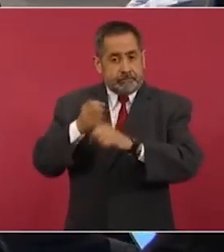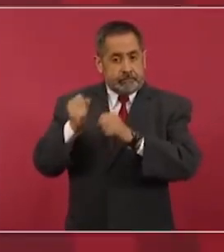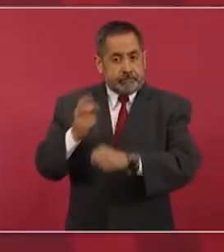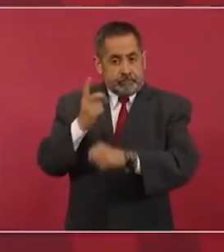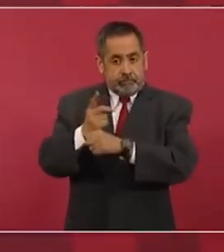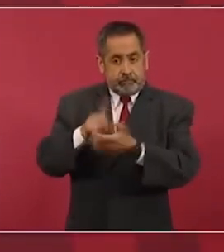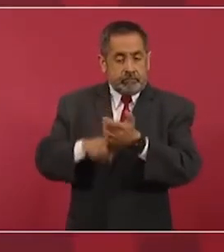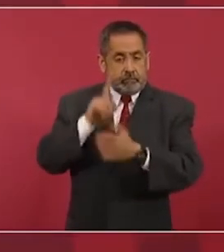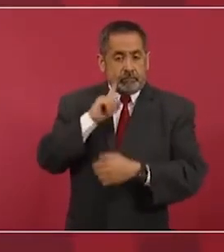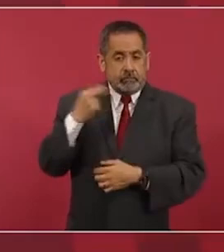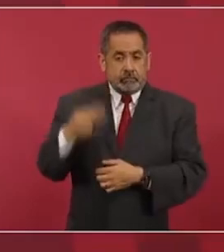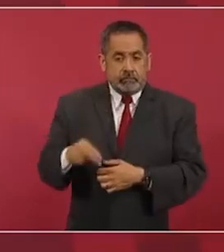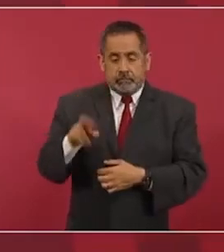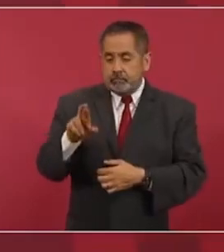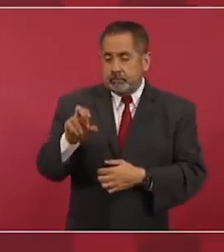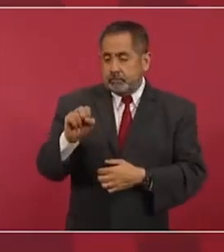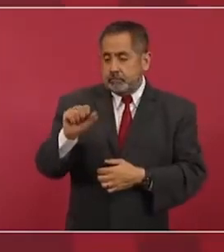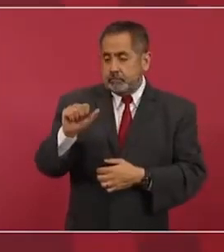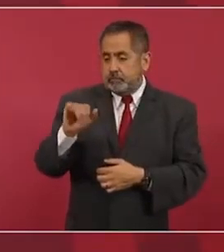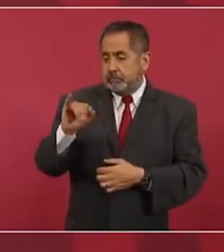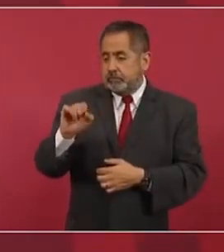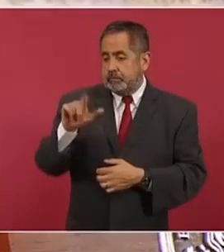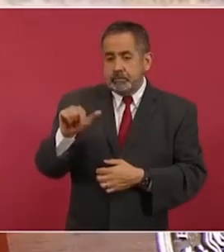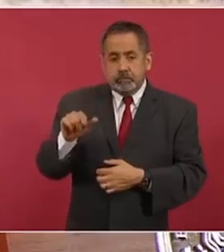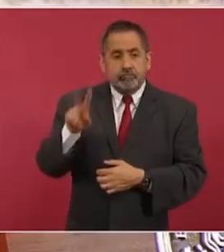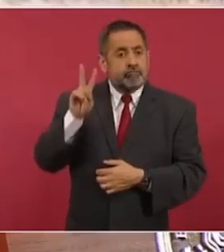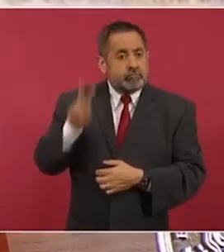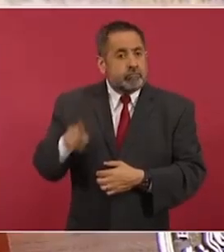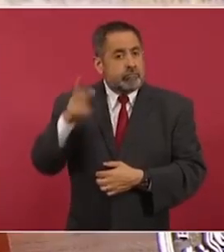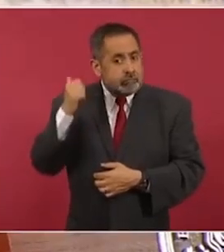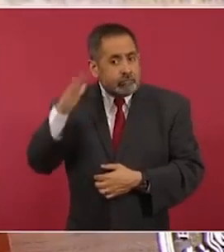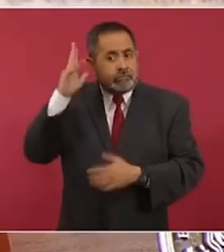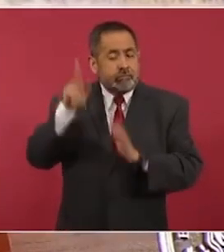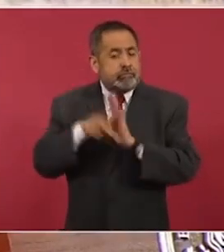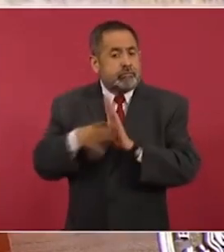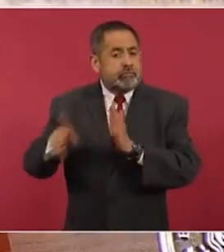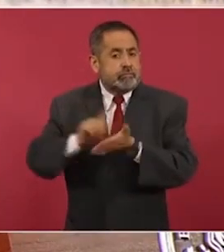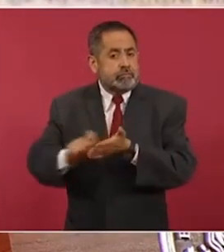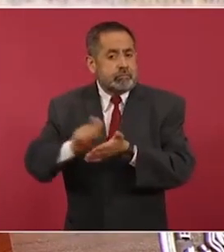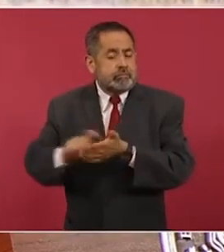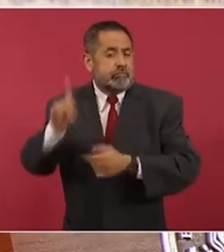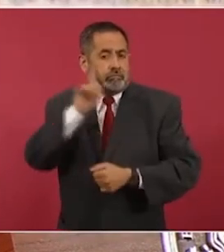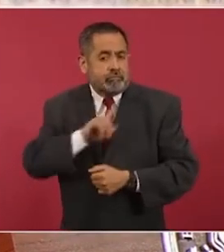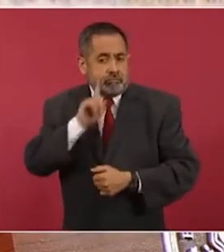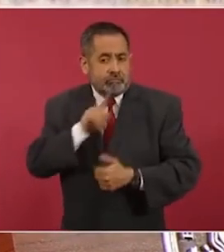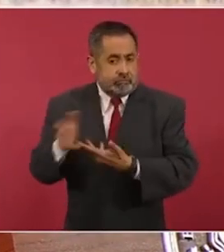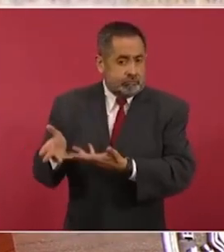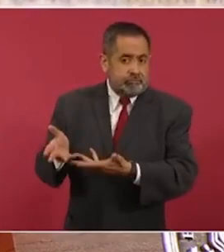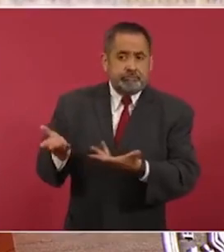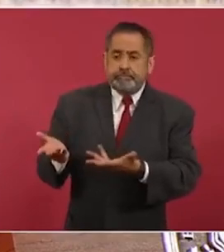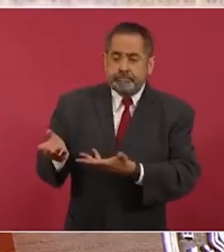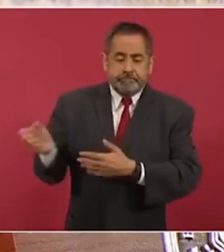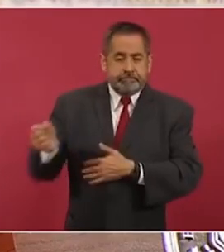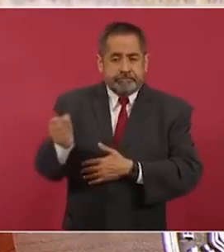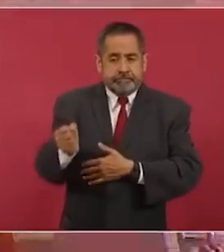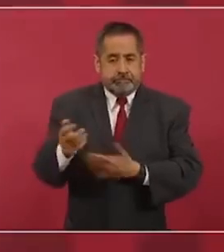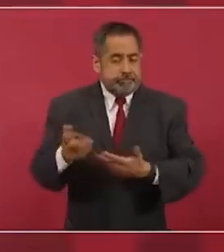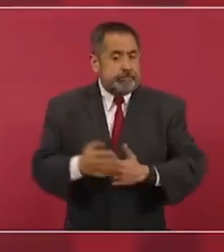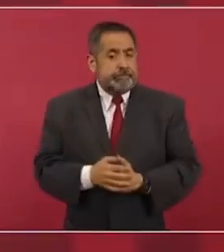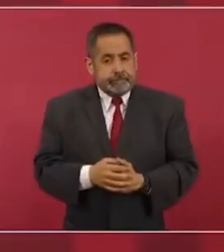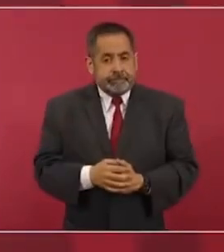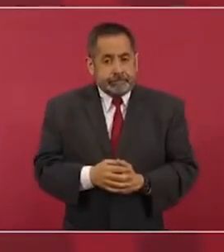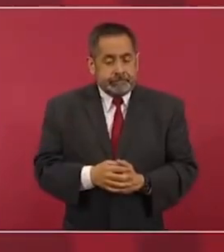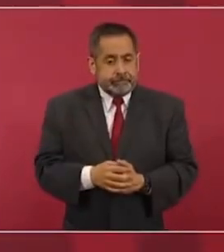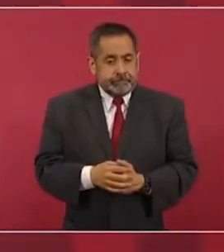por cierto, una periodista, mujer, y no era